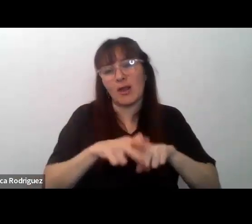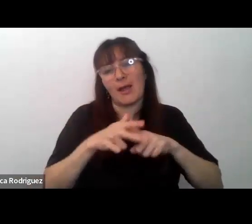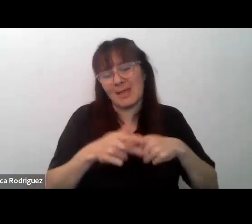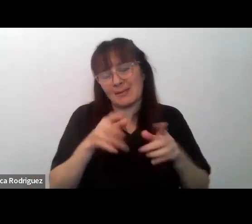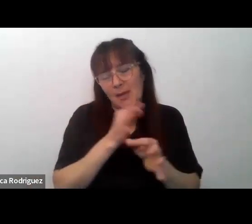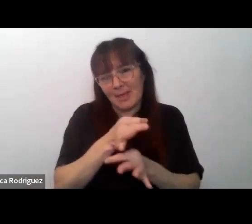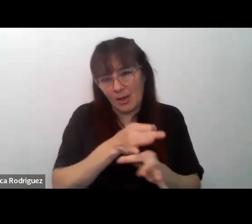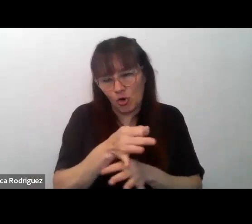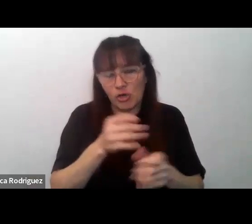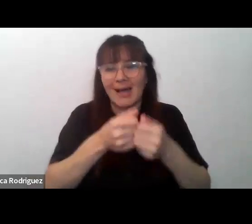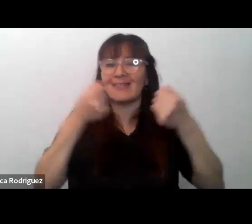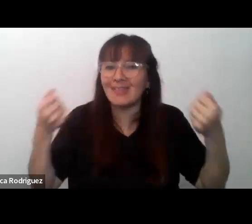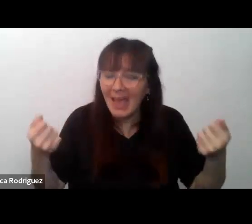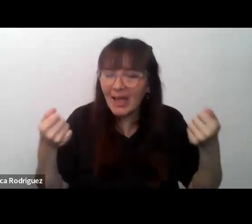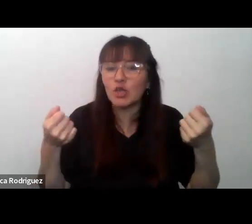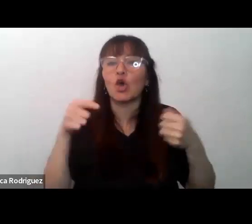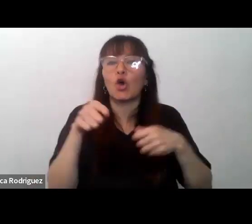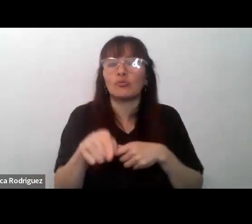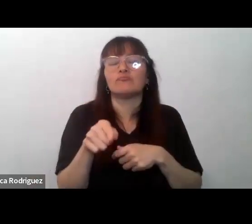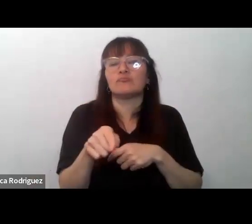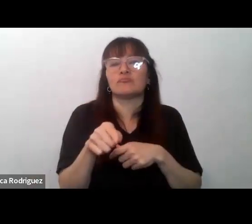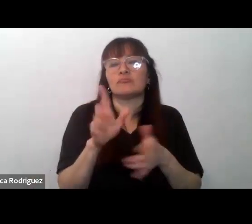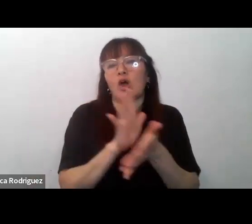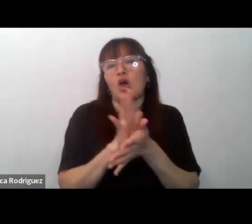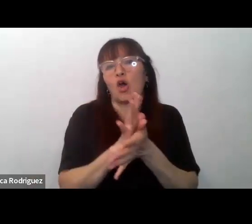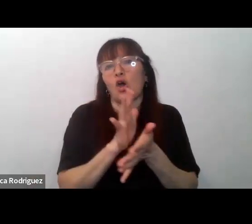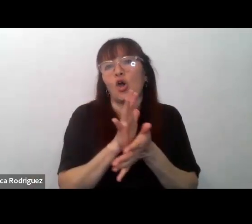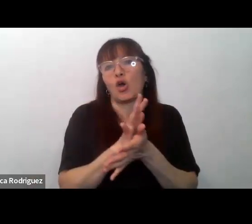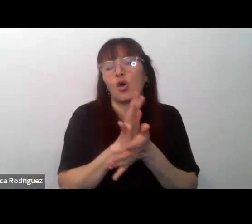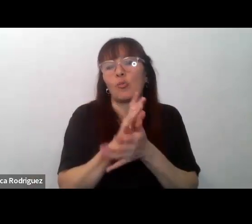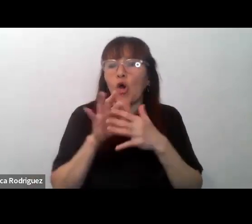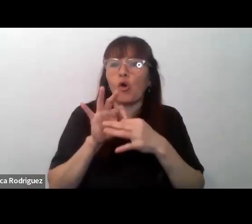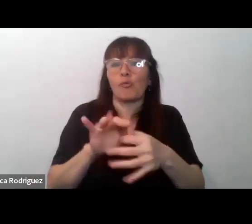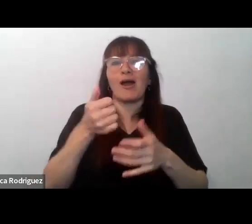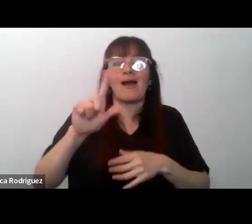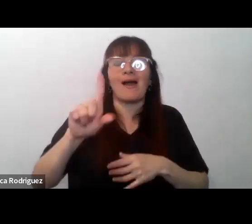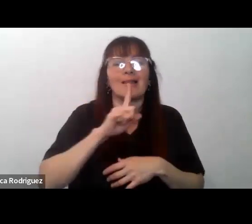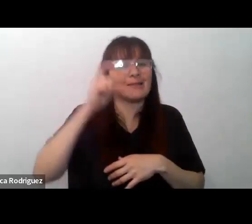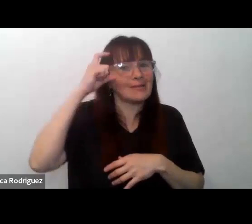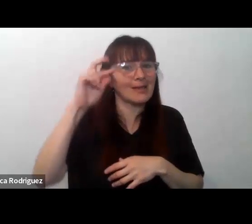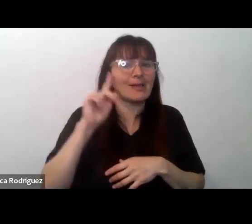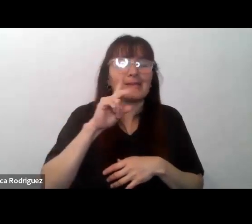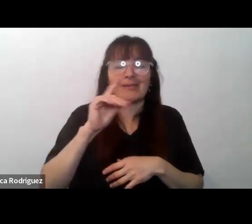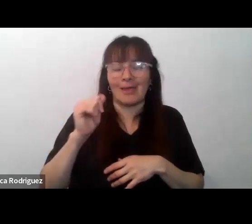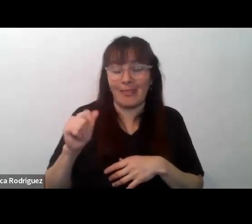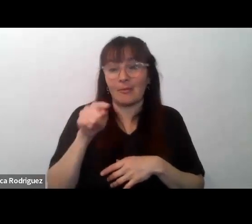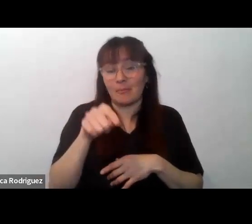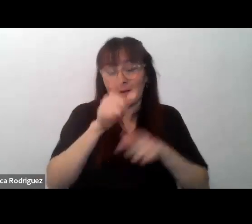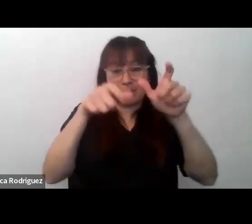pedagógica que se presenta como una puesta en la alteridad los estudiantes trabajan